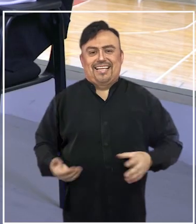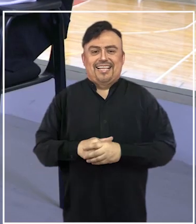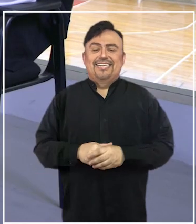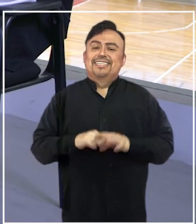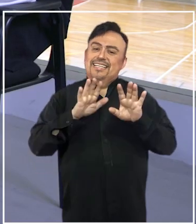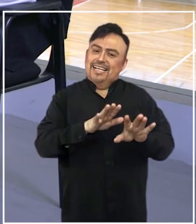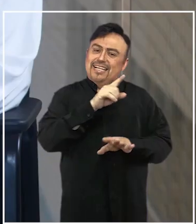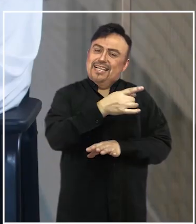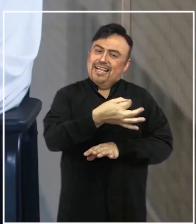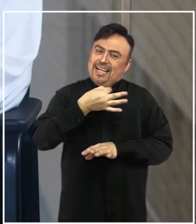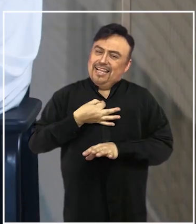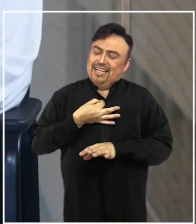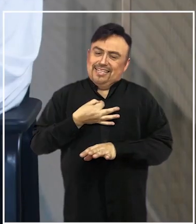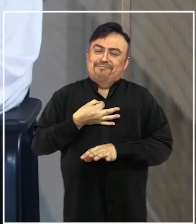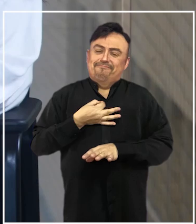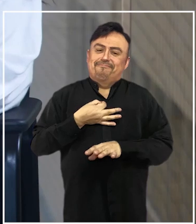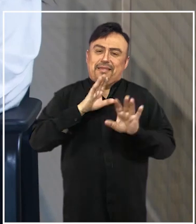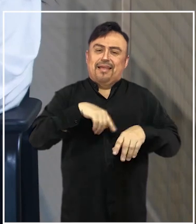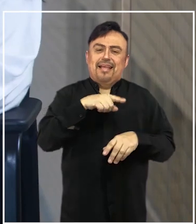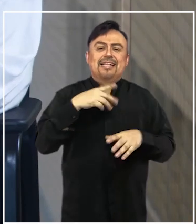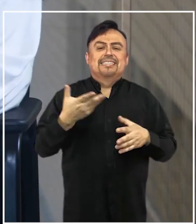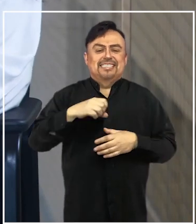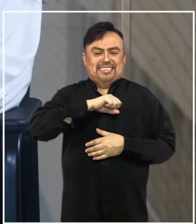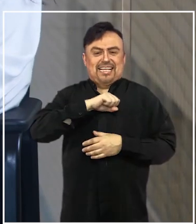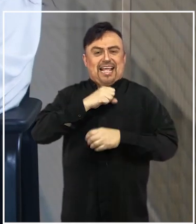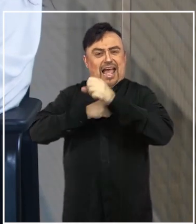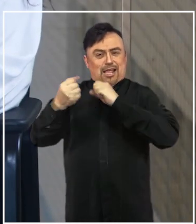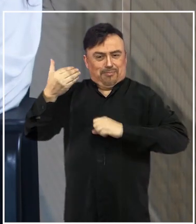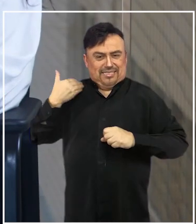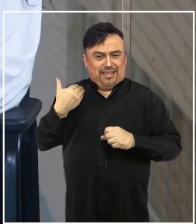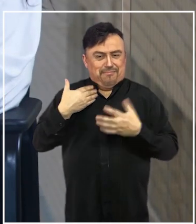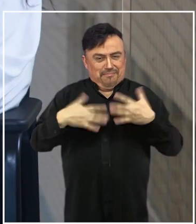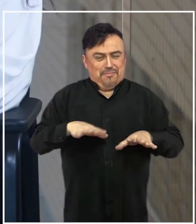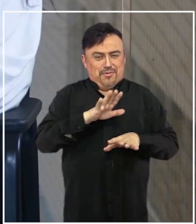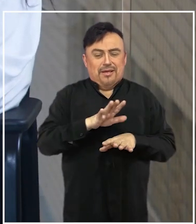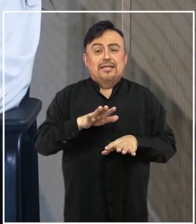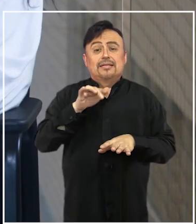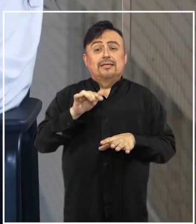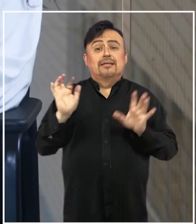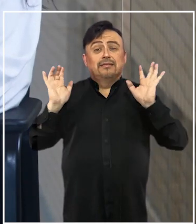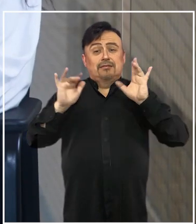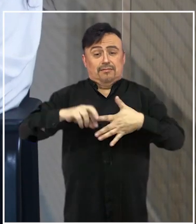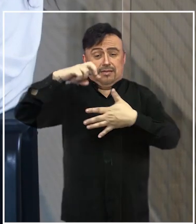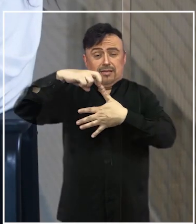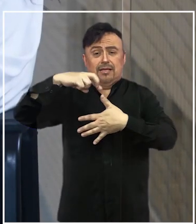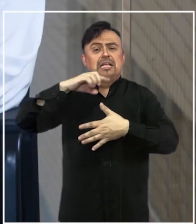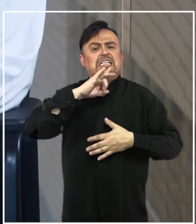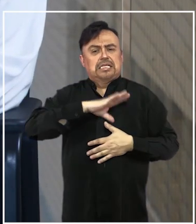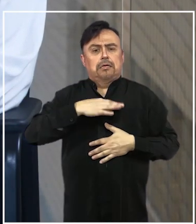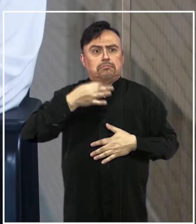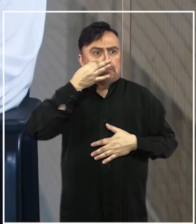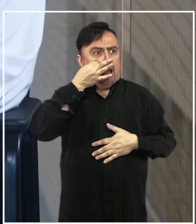Justamente usted hacía mención a lo que sucedió en Santiago el año pasado y durante el evento de los Parapanamericanos, los chilenos pudimos